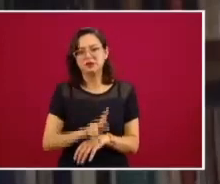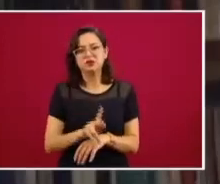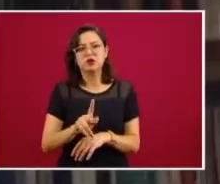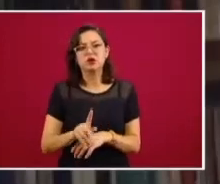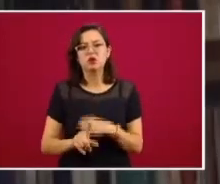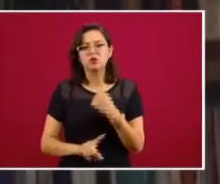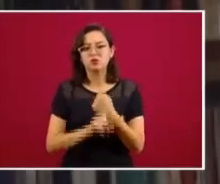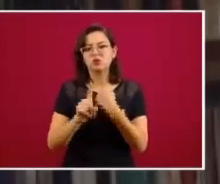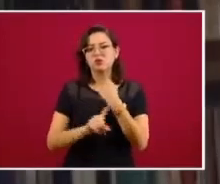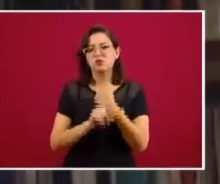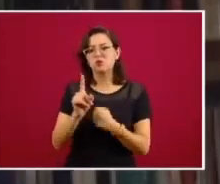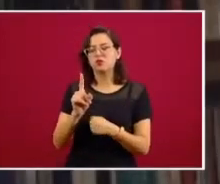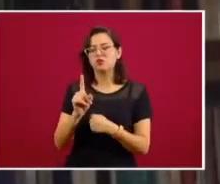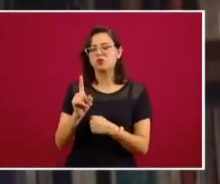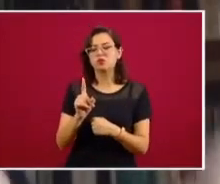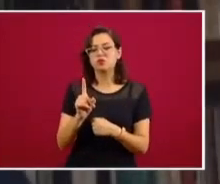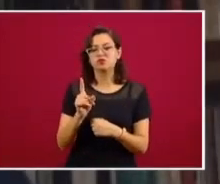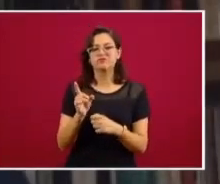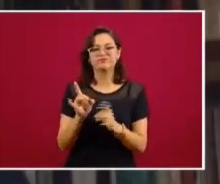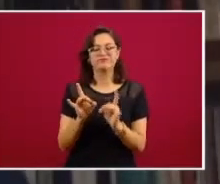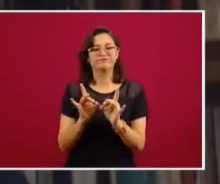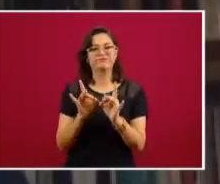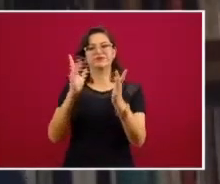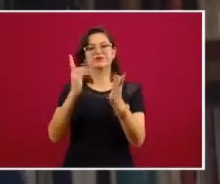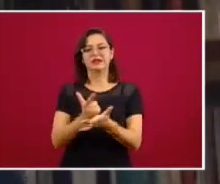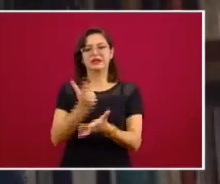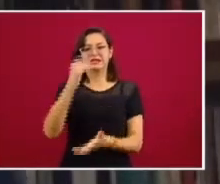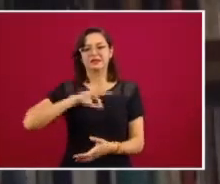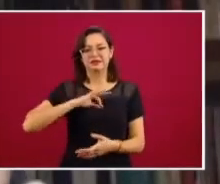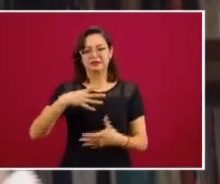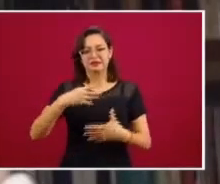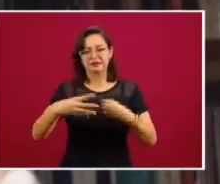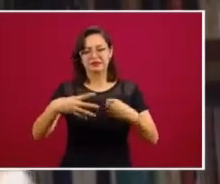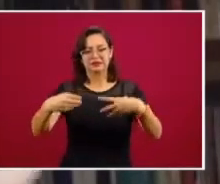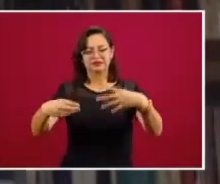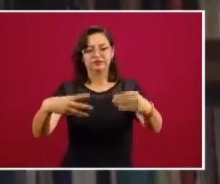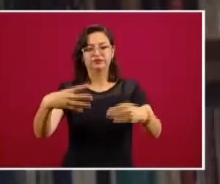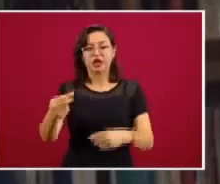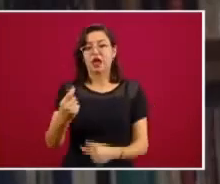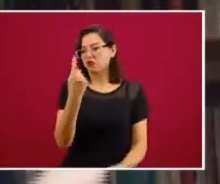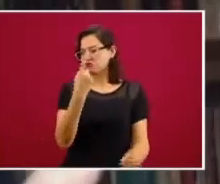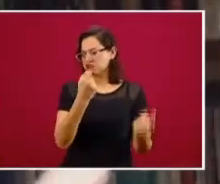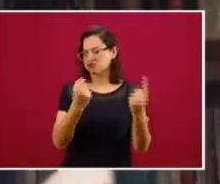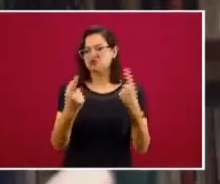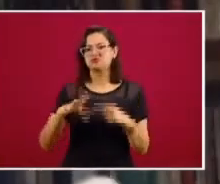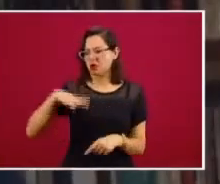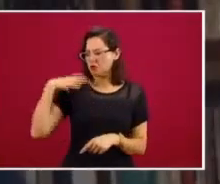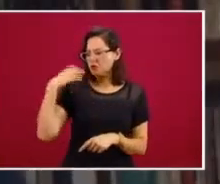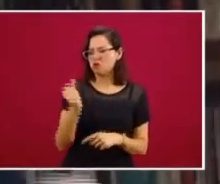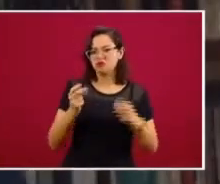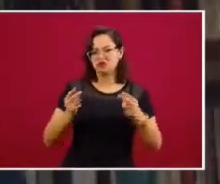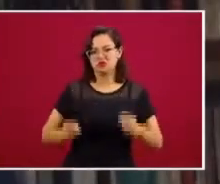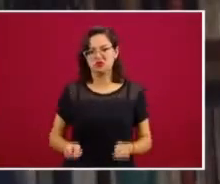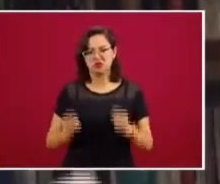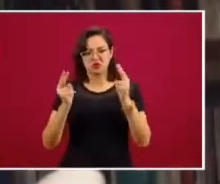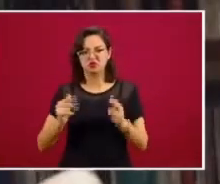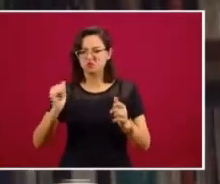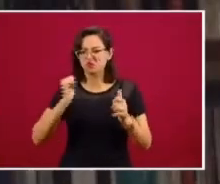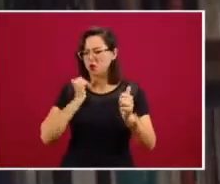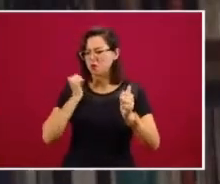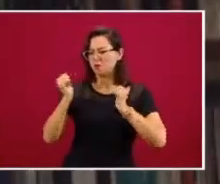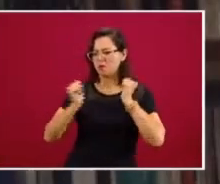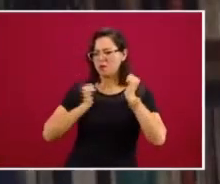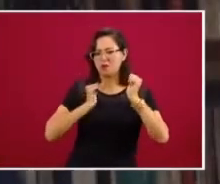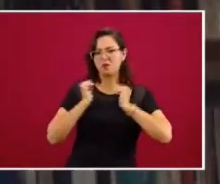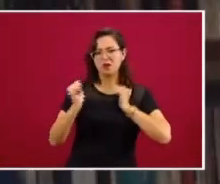se reacciona ante problemas tan graves como la pandemia, los que quieren lucrar con ella, los que quieren aprovecharse de ella,